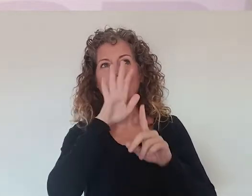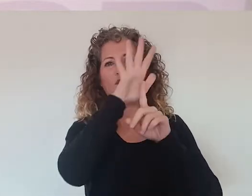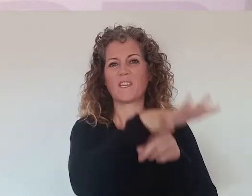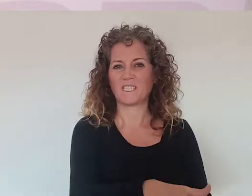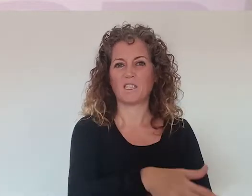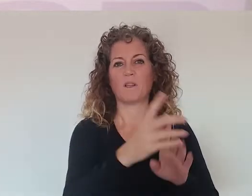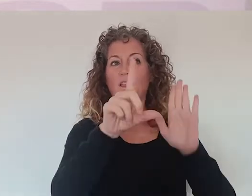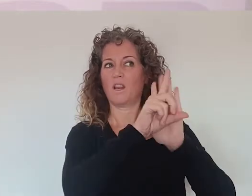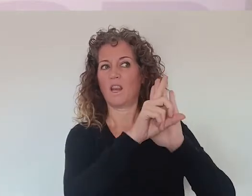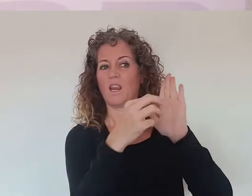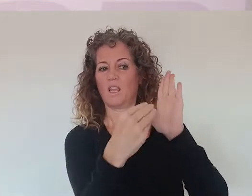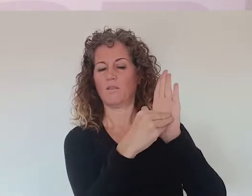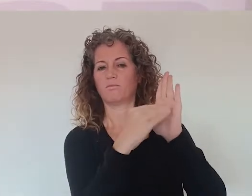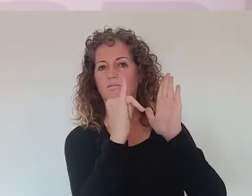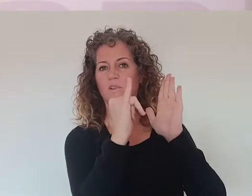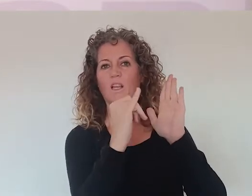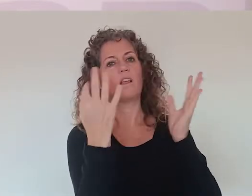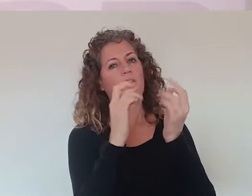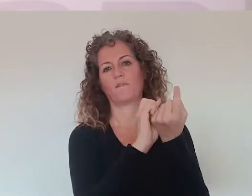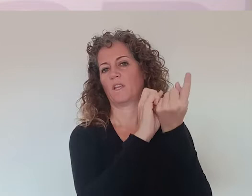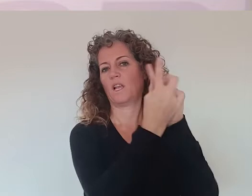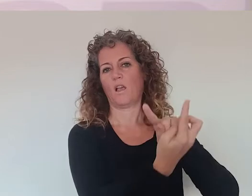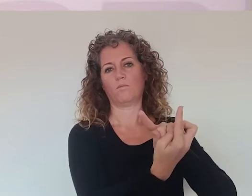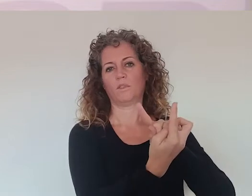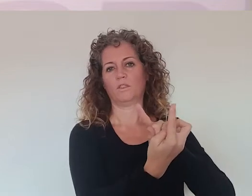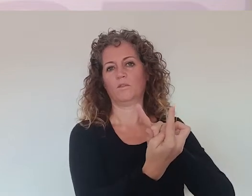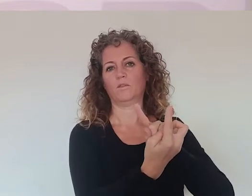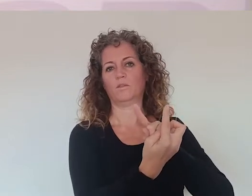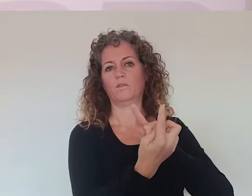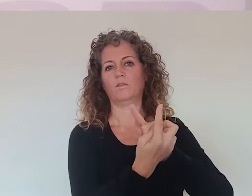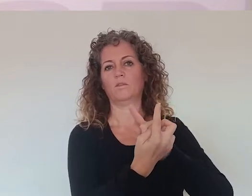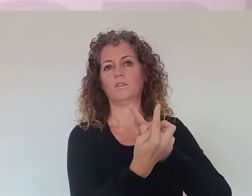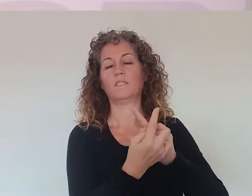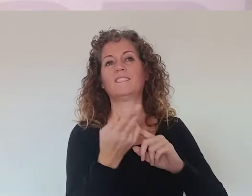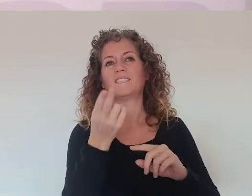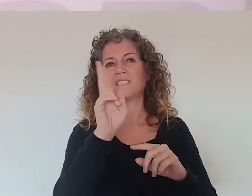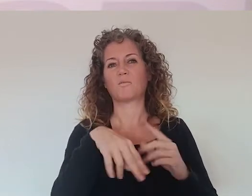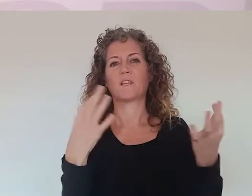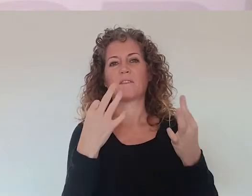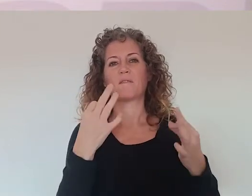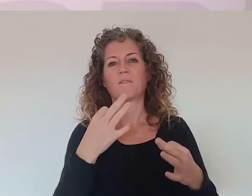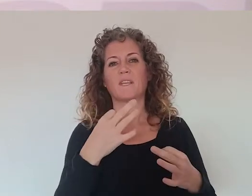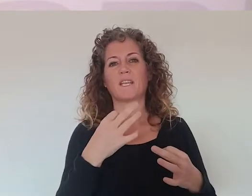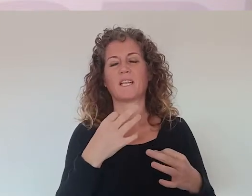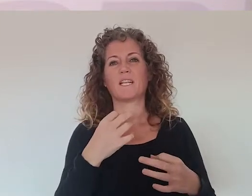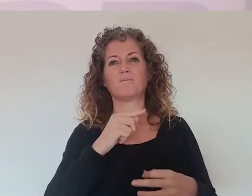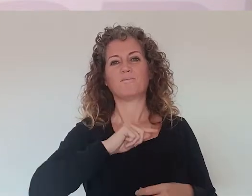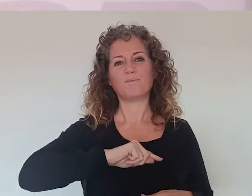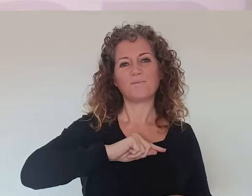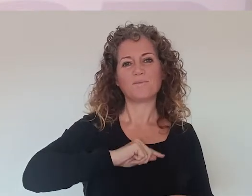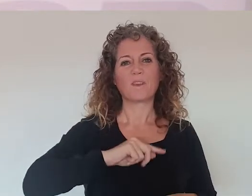discriminaciones por razón de edad en la legislación laboral, que también hay que modificar, y sobre todo hay que cambiar mucho